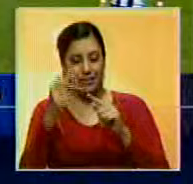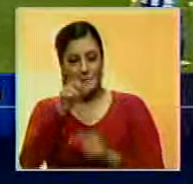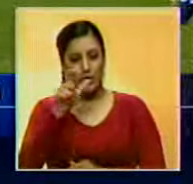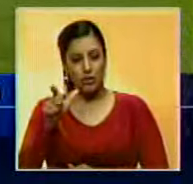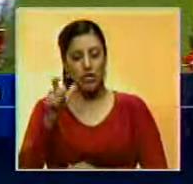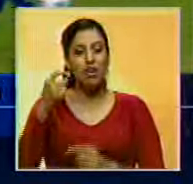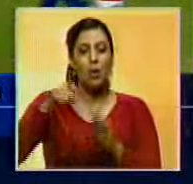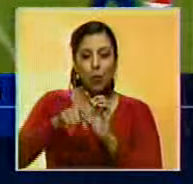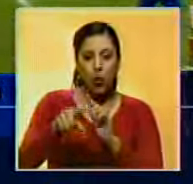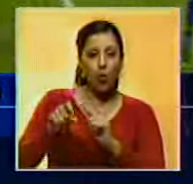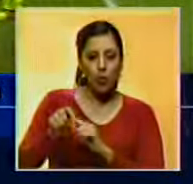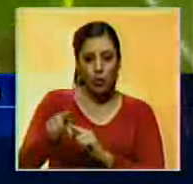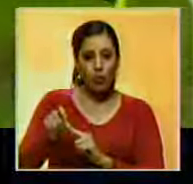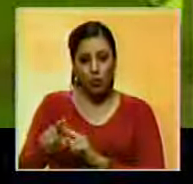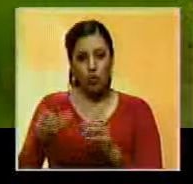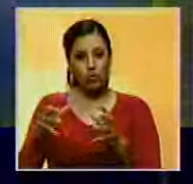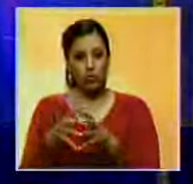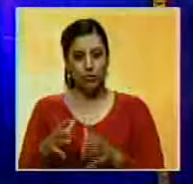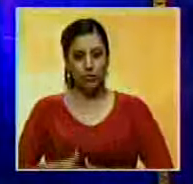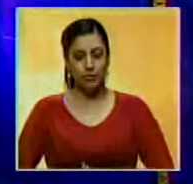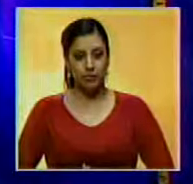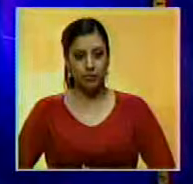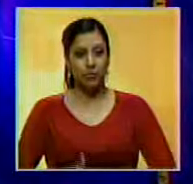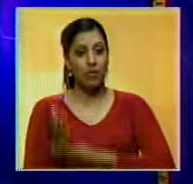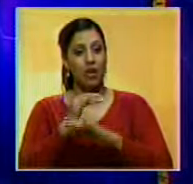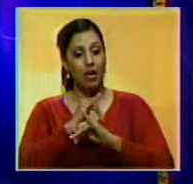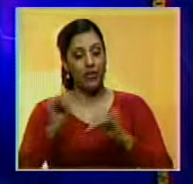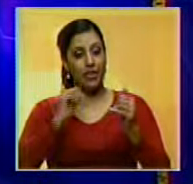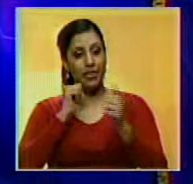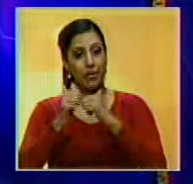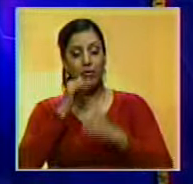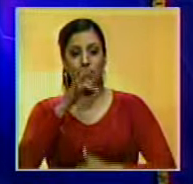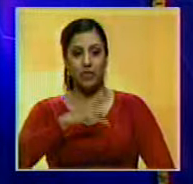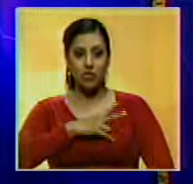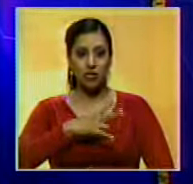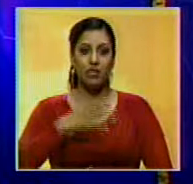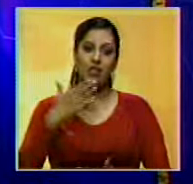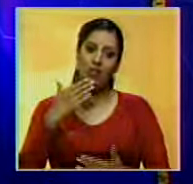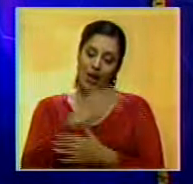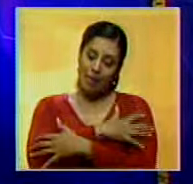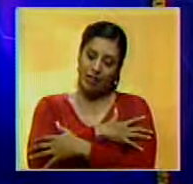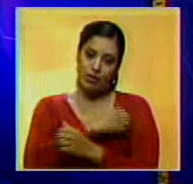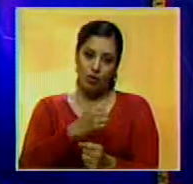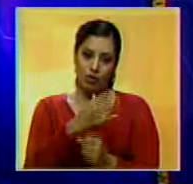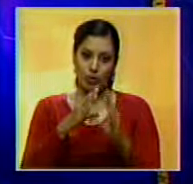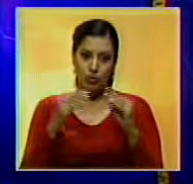Robben anotaron los goles del cuadro bávaro. Y hasta aquí los deportes en su noticiero Benevisiono. Un fuerte abrazo para todos.